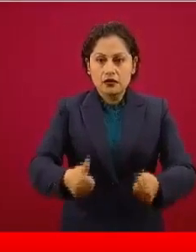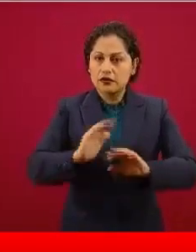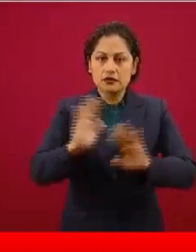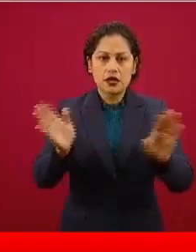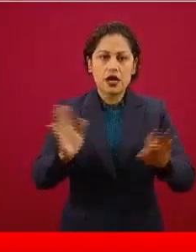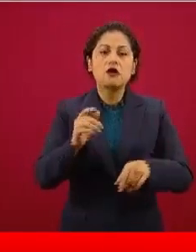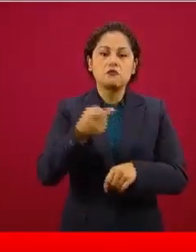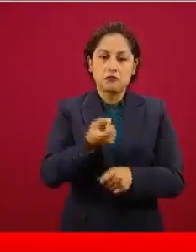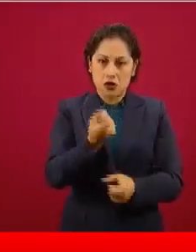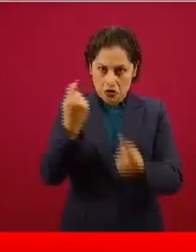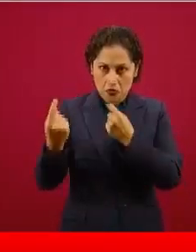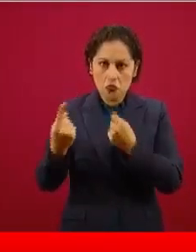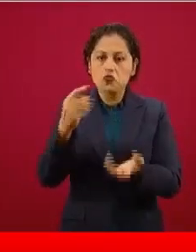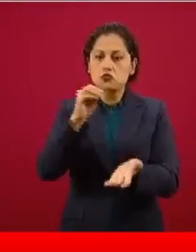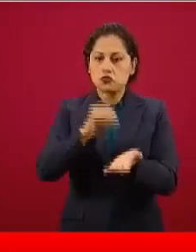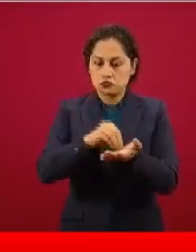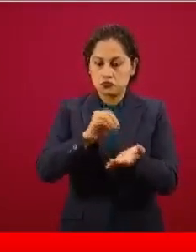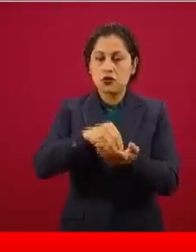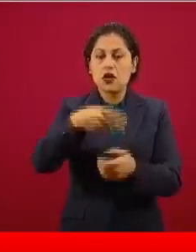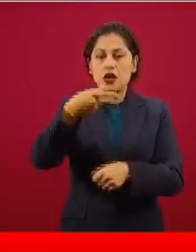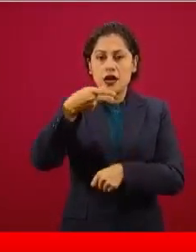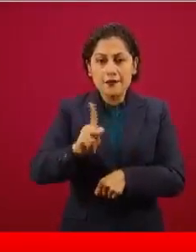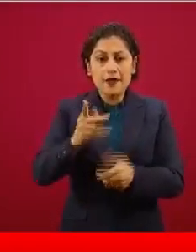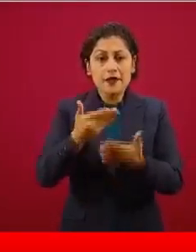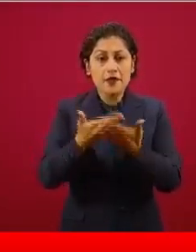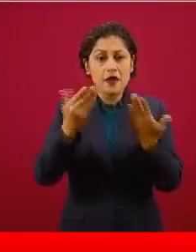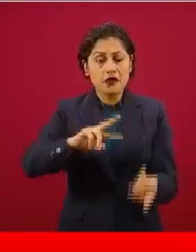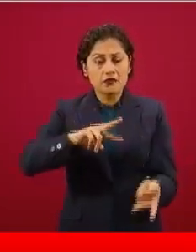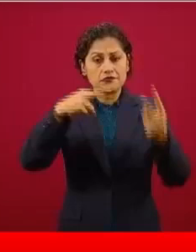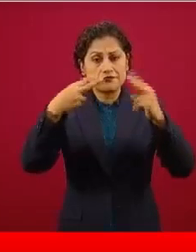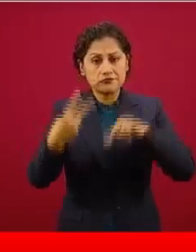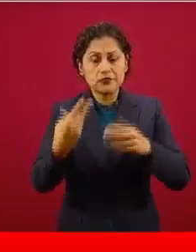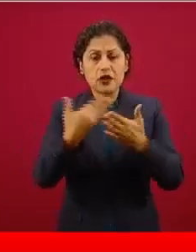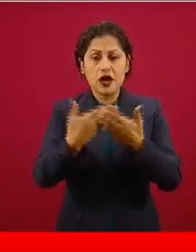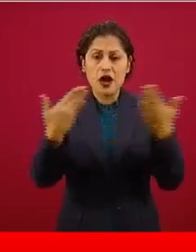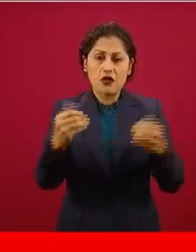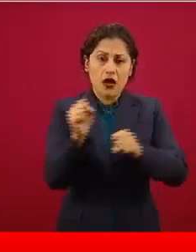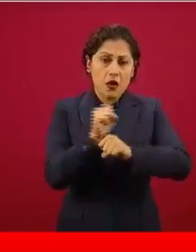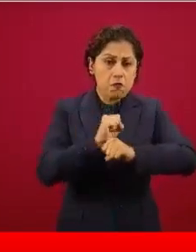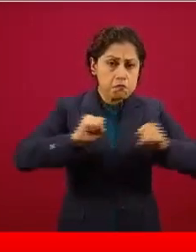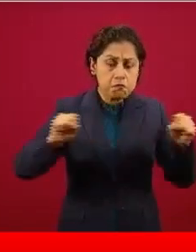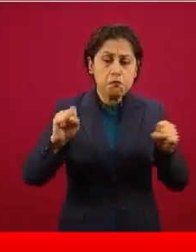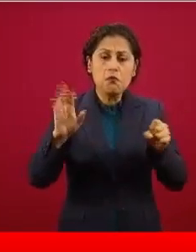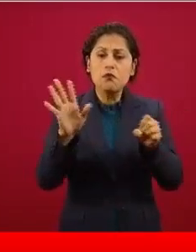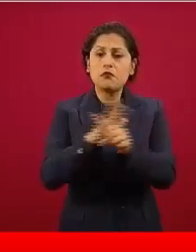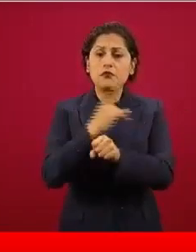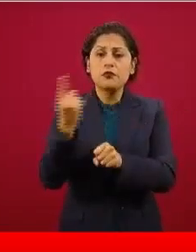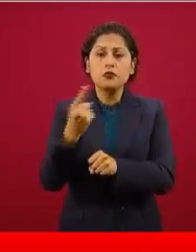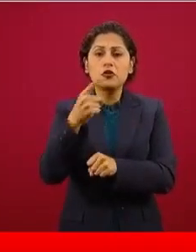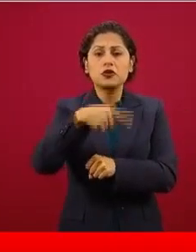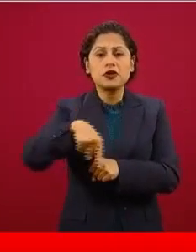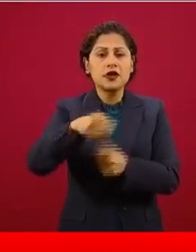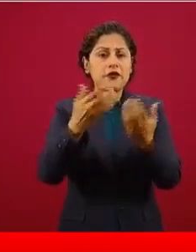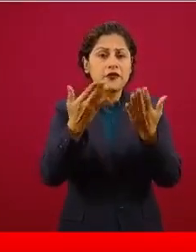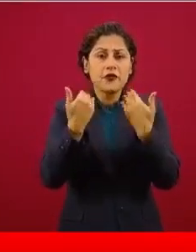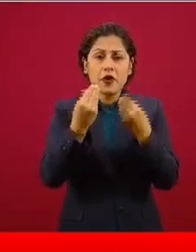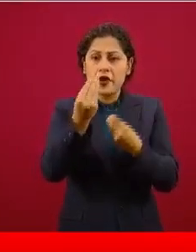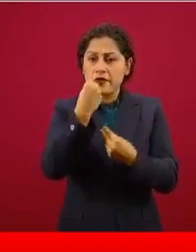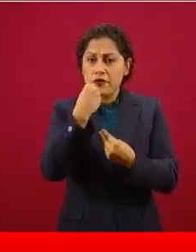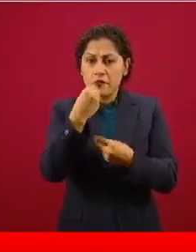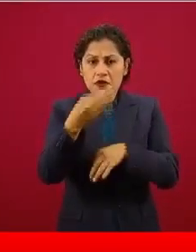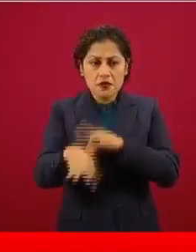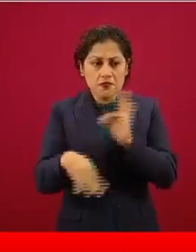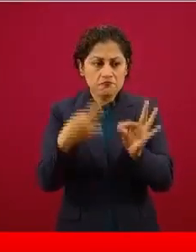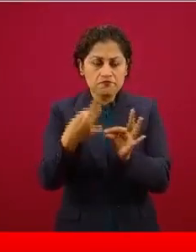particularmente exceso de productos de baja calidad, generalmente de muy poco valor nutricional